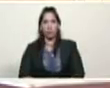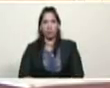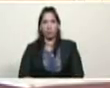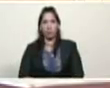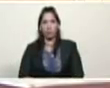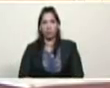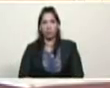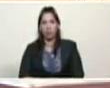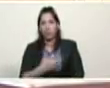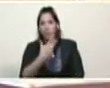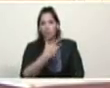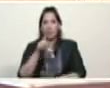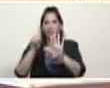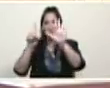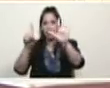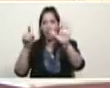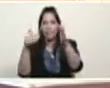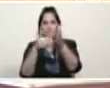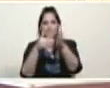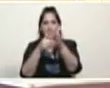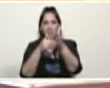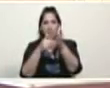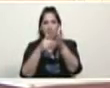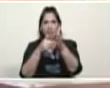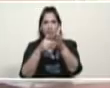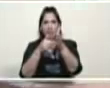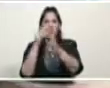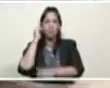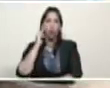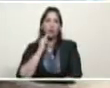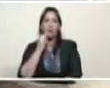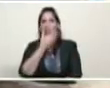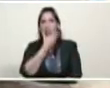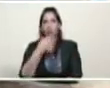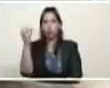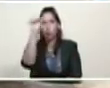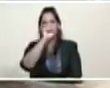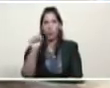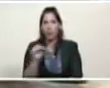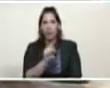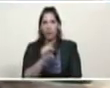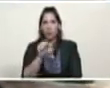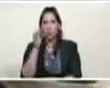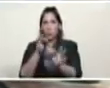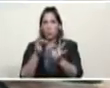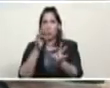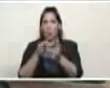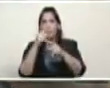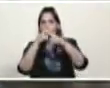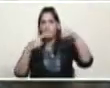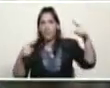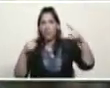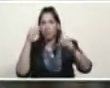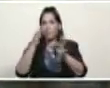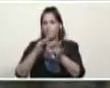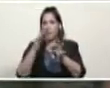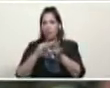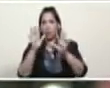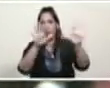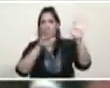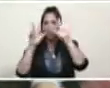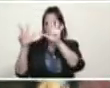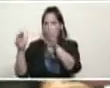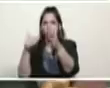36 mil bolívares soberanos, el petro, y el medio petro, 18 mil bolívares soberanos.